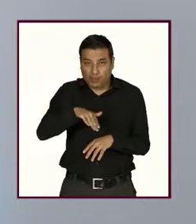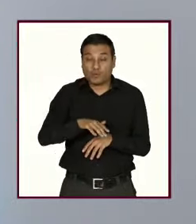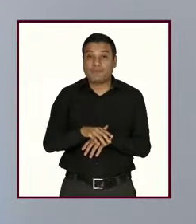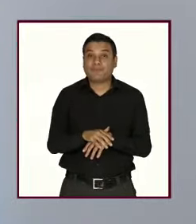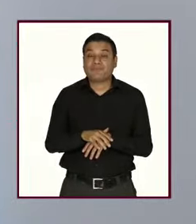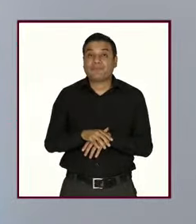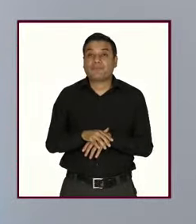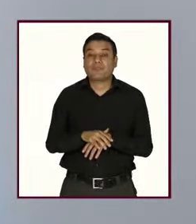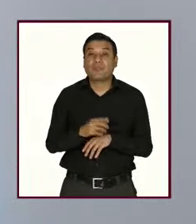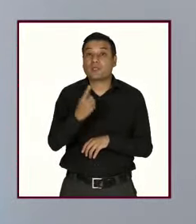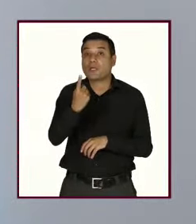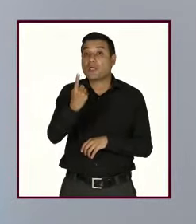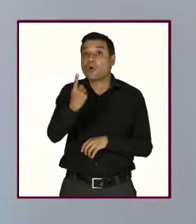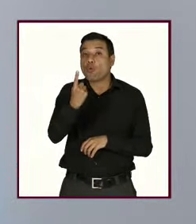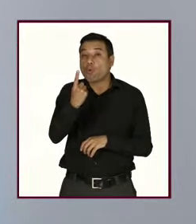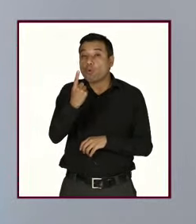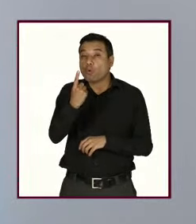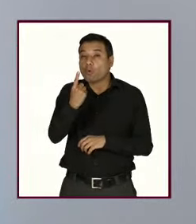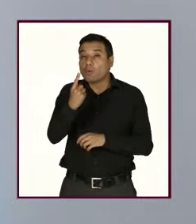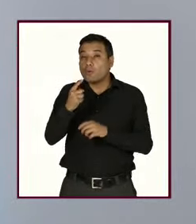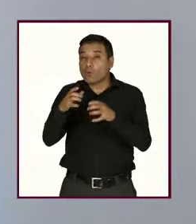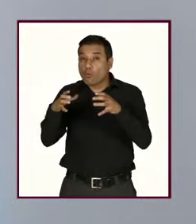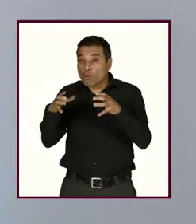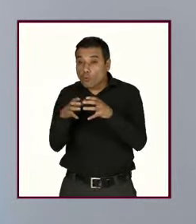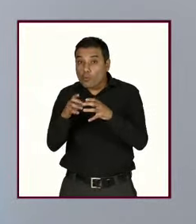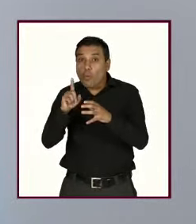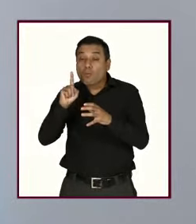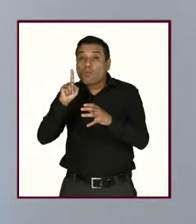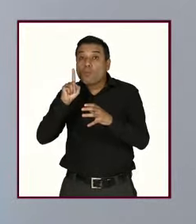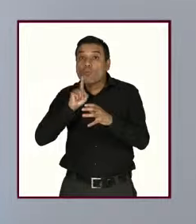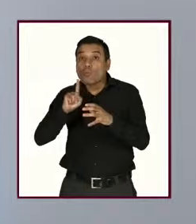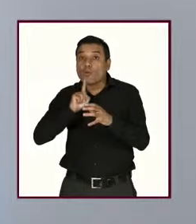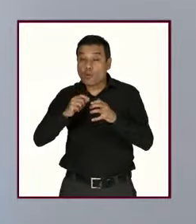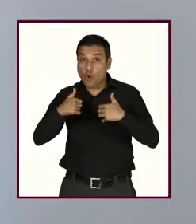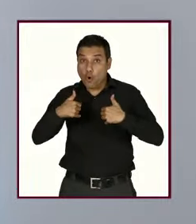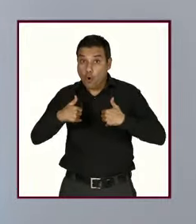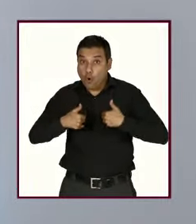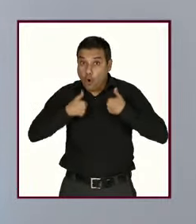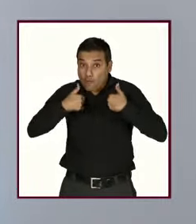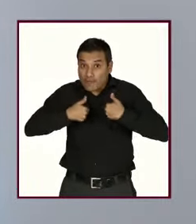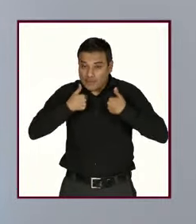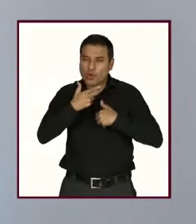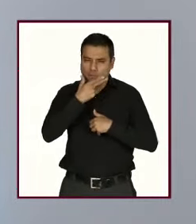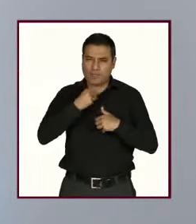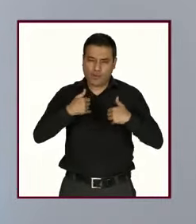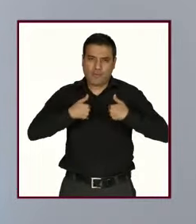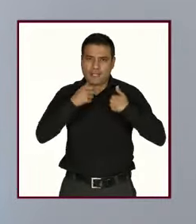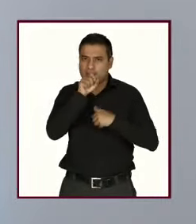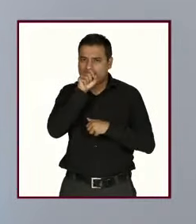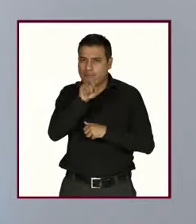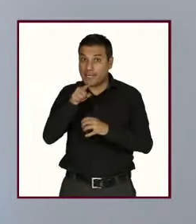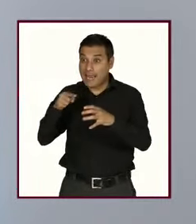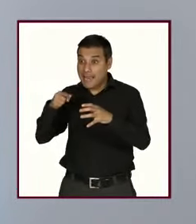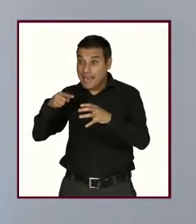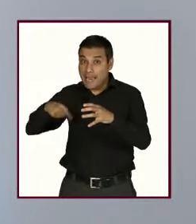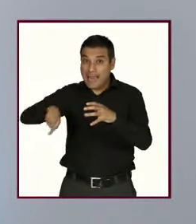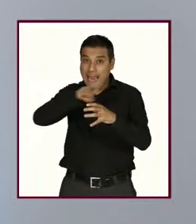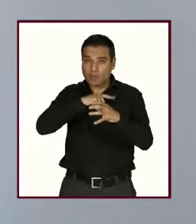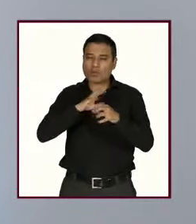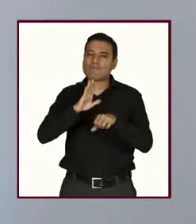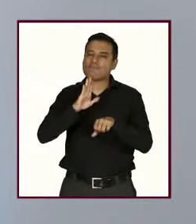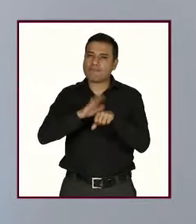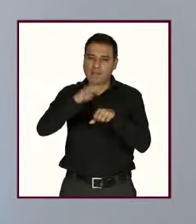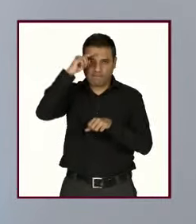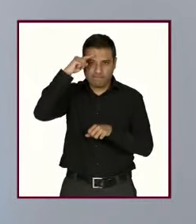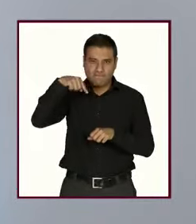sector de las mujeres jóvenes las mujeres y hombres jóvenes son los más expuestos a